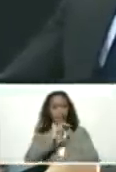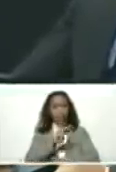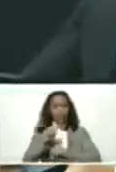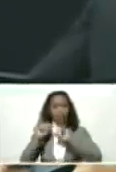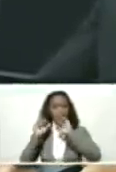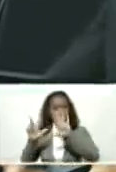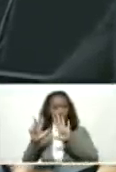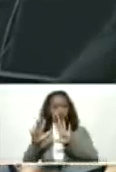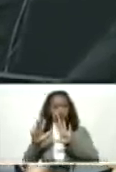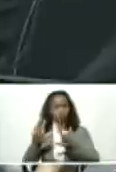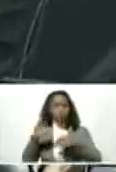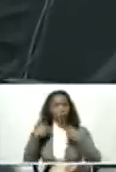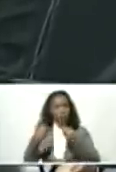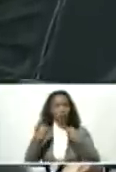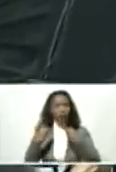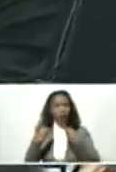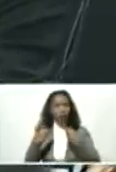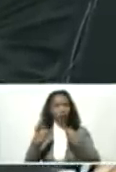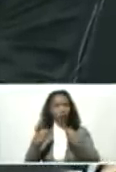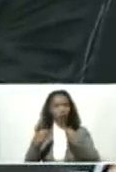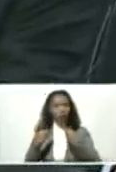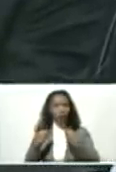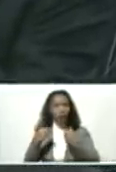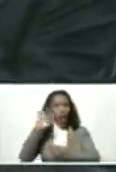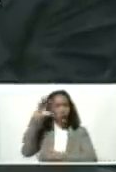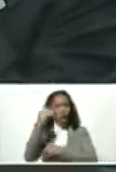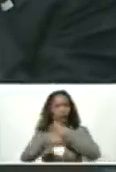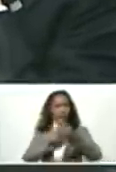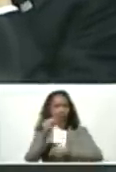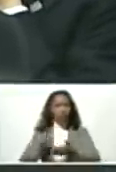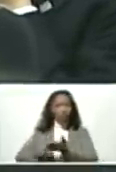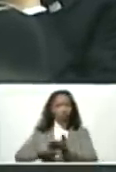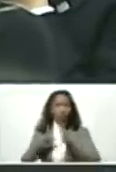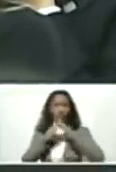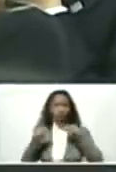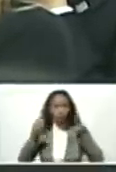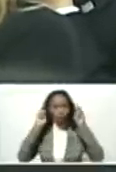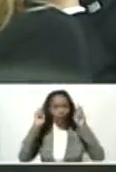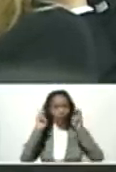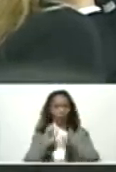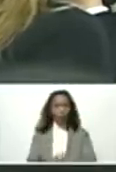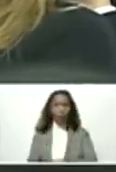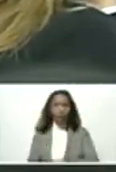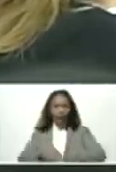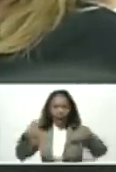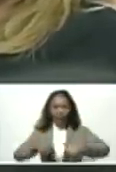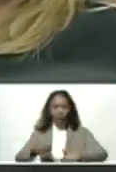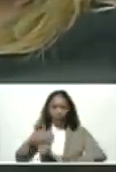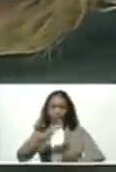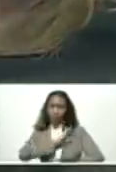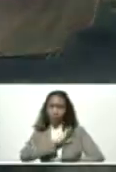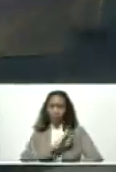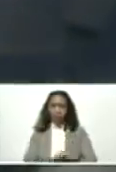Para lograr recuperar todos los sectores con esfuerzo propio.